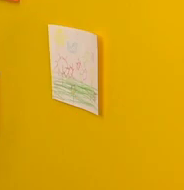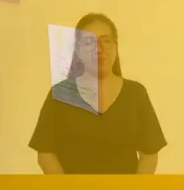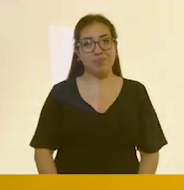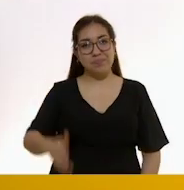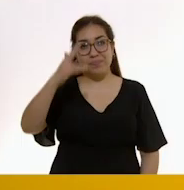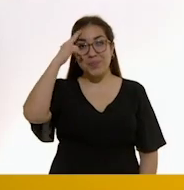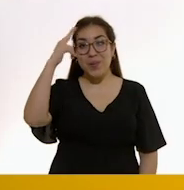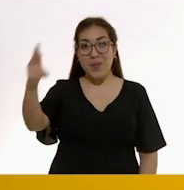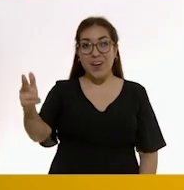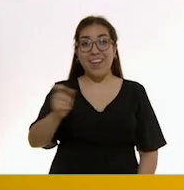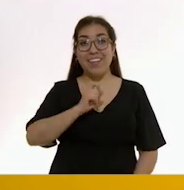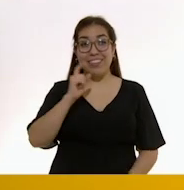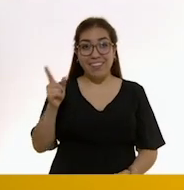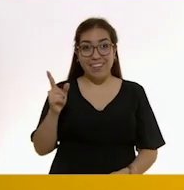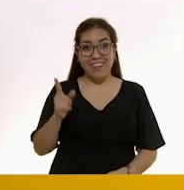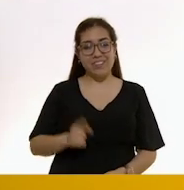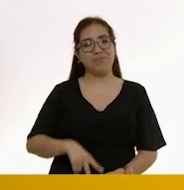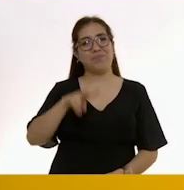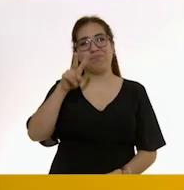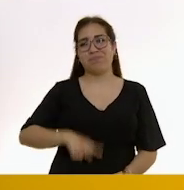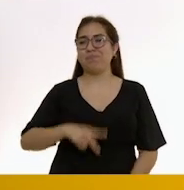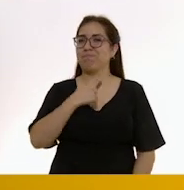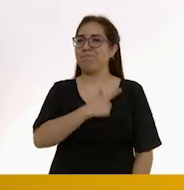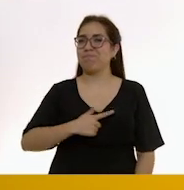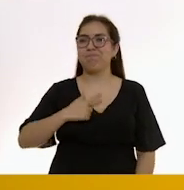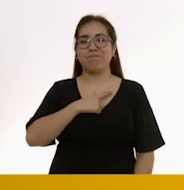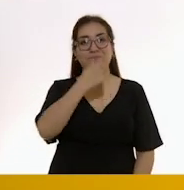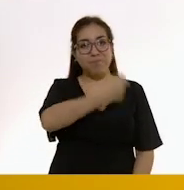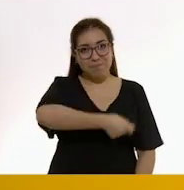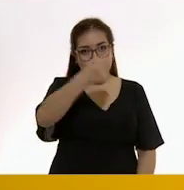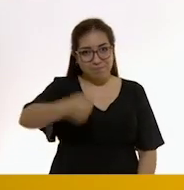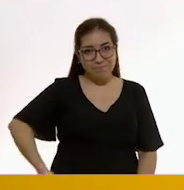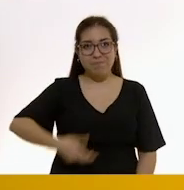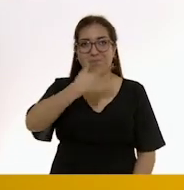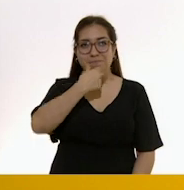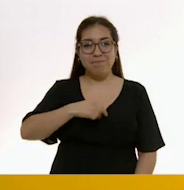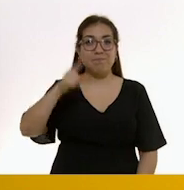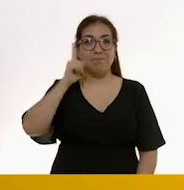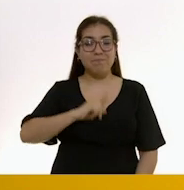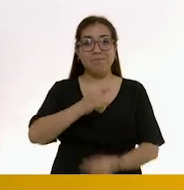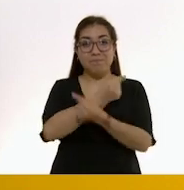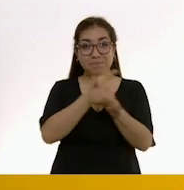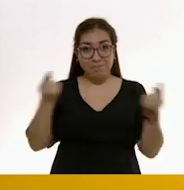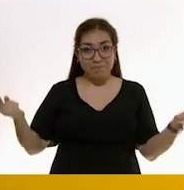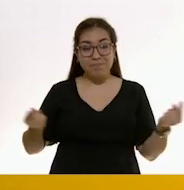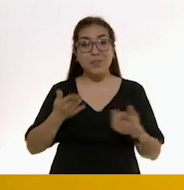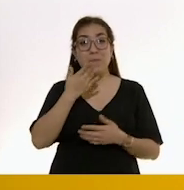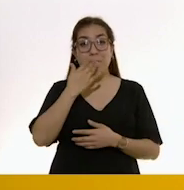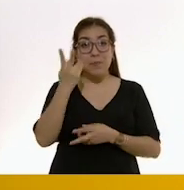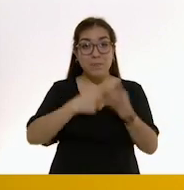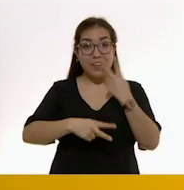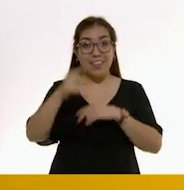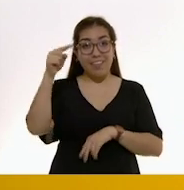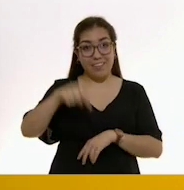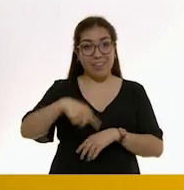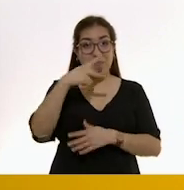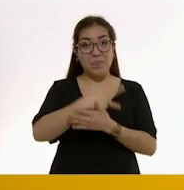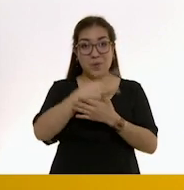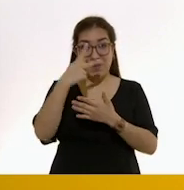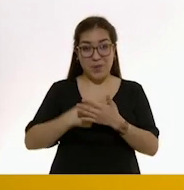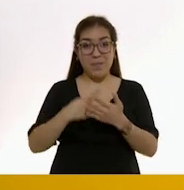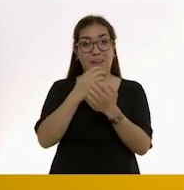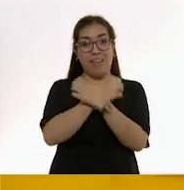Hola, ¿qué tal? Me da mucho gusto saludarlas y saludarlos y darles la bienvenida a este, su programa